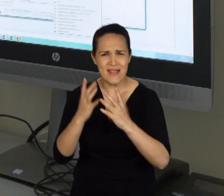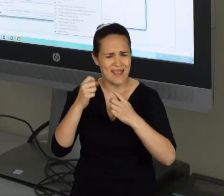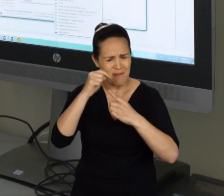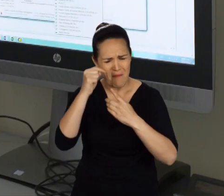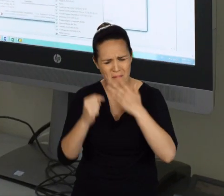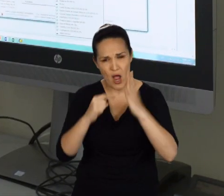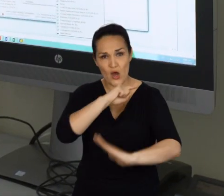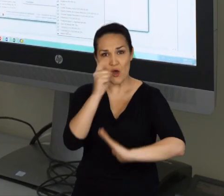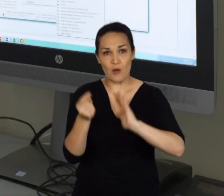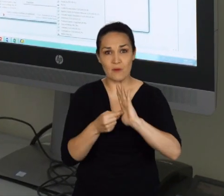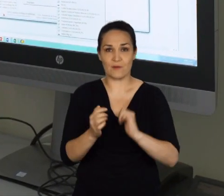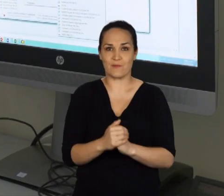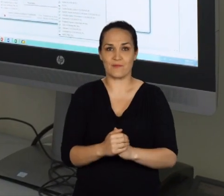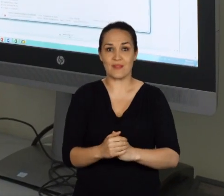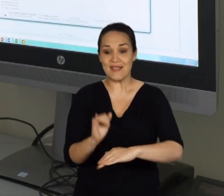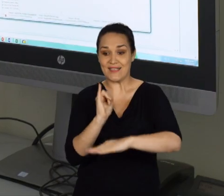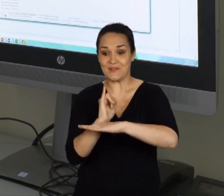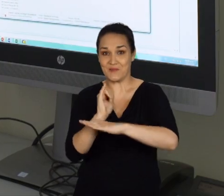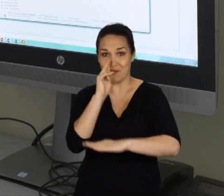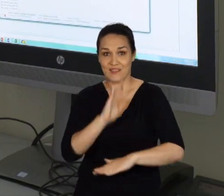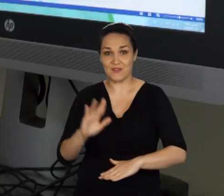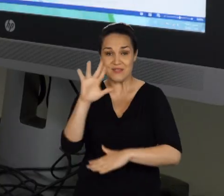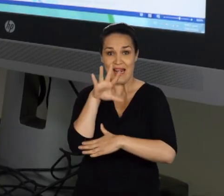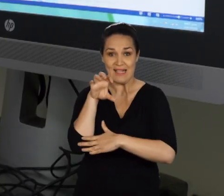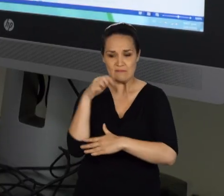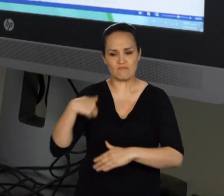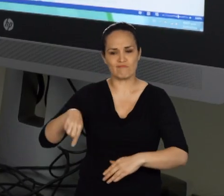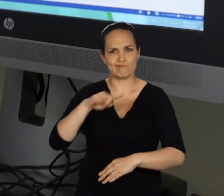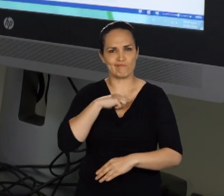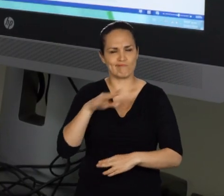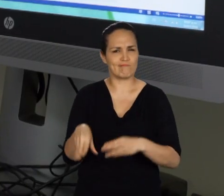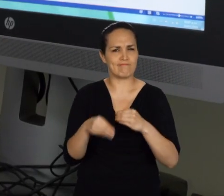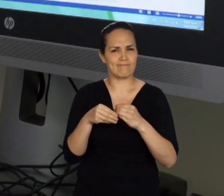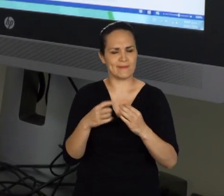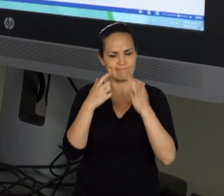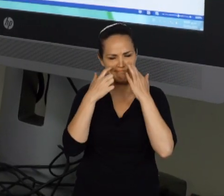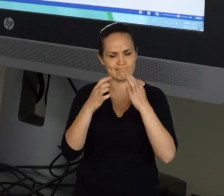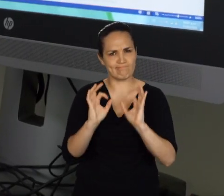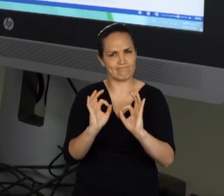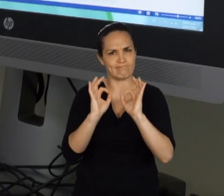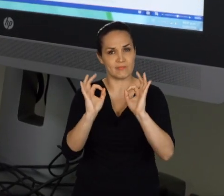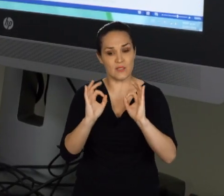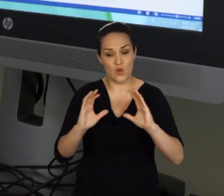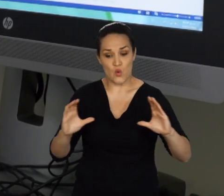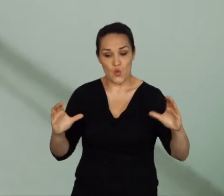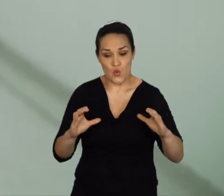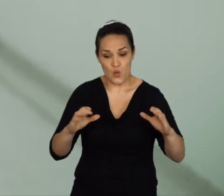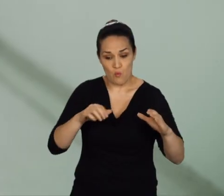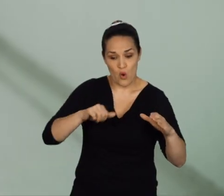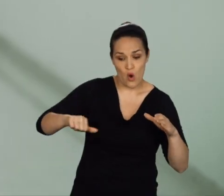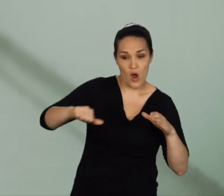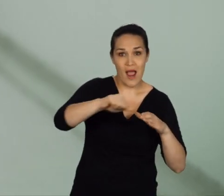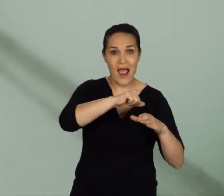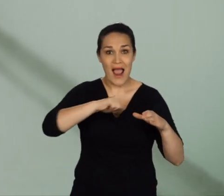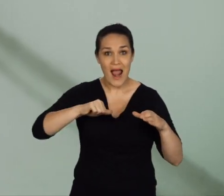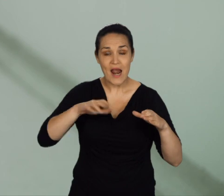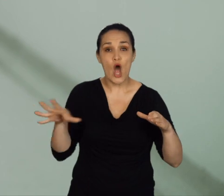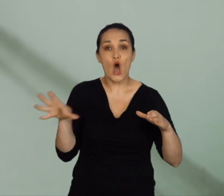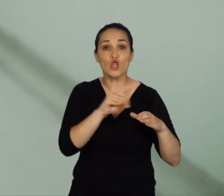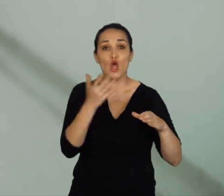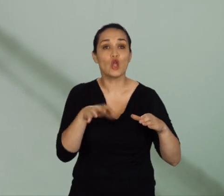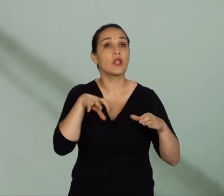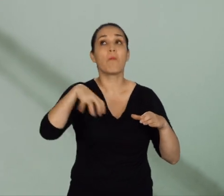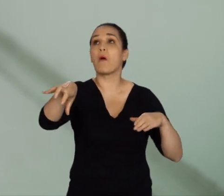oportuna. El valor agregado que tenemos como institución es que cuenta con un grupo área en el mismo